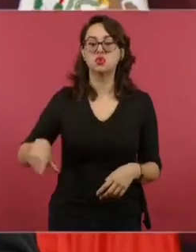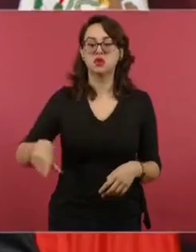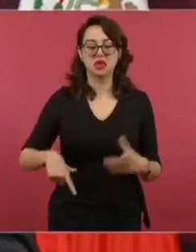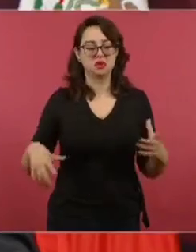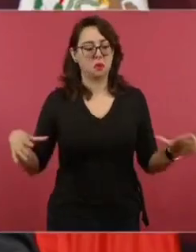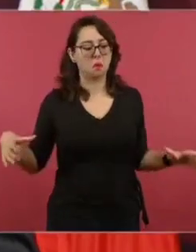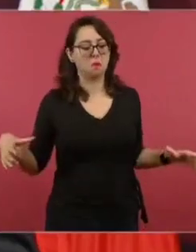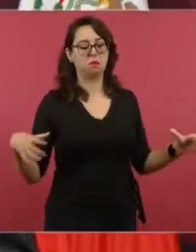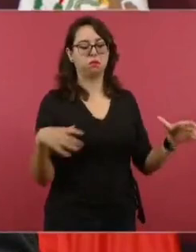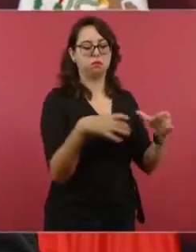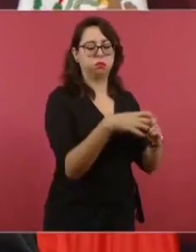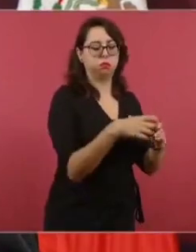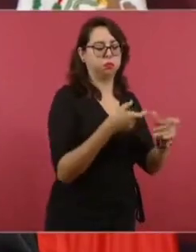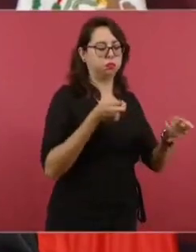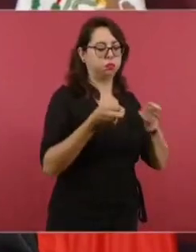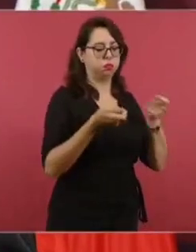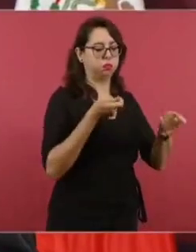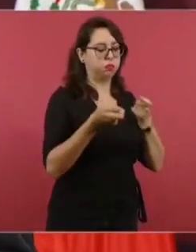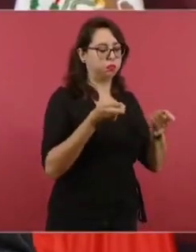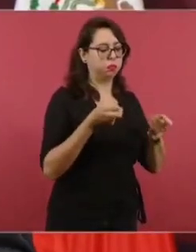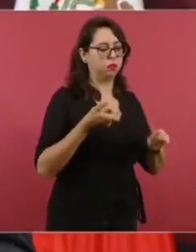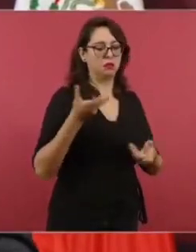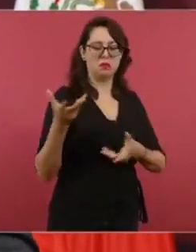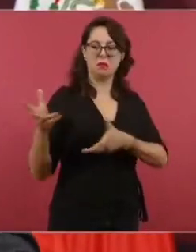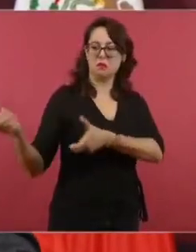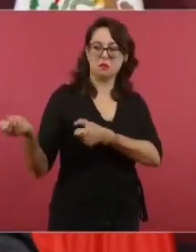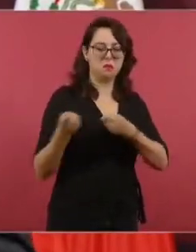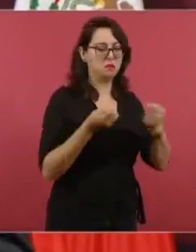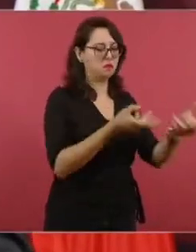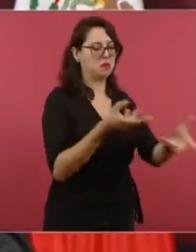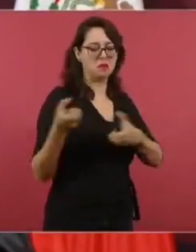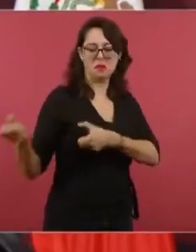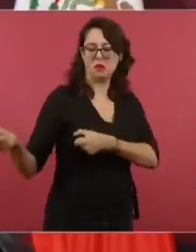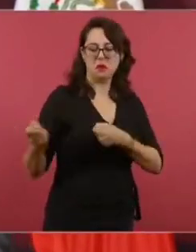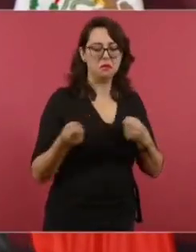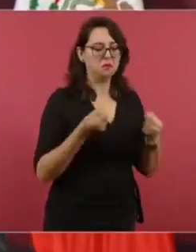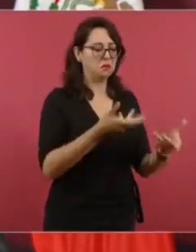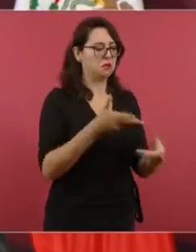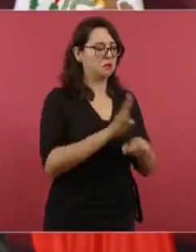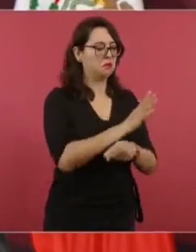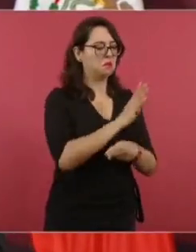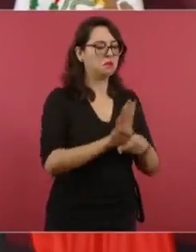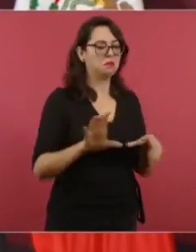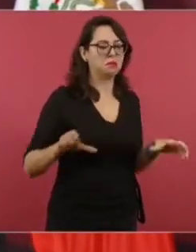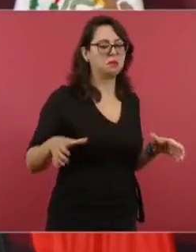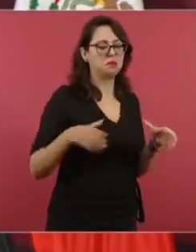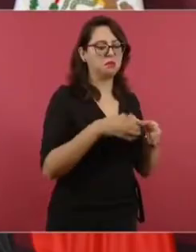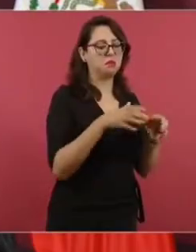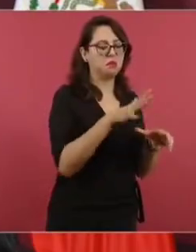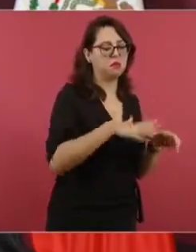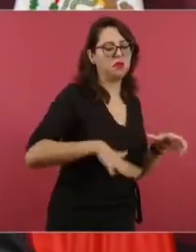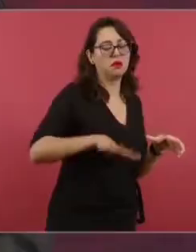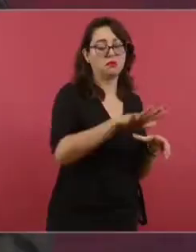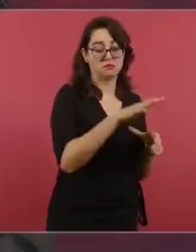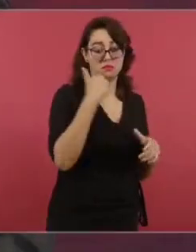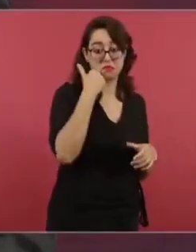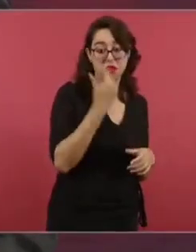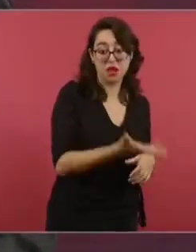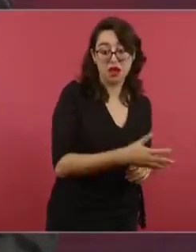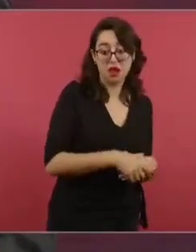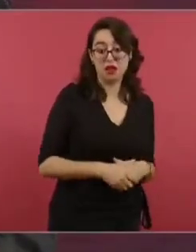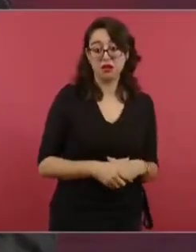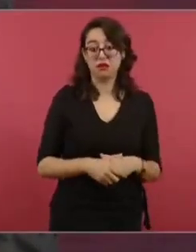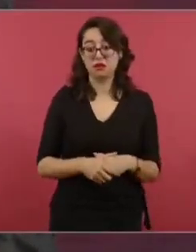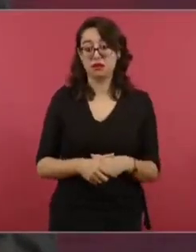en beneficio de una minoría rapaz o se quiere que continúe la